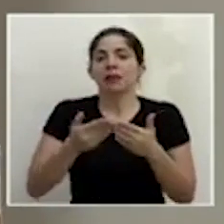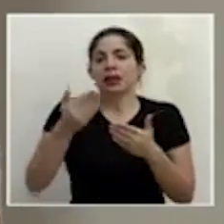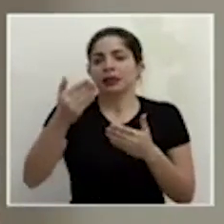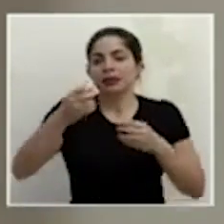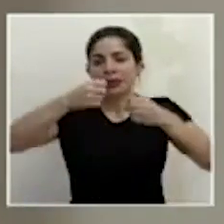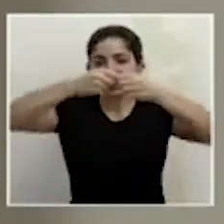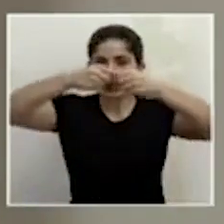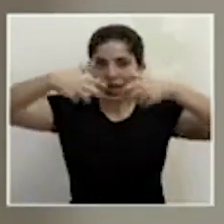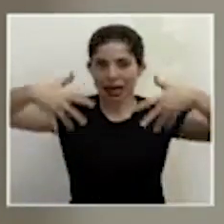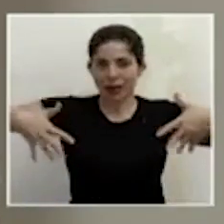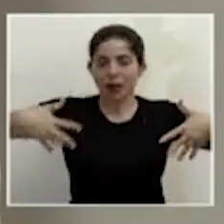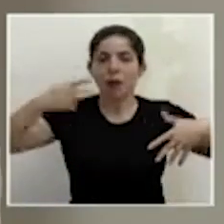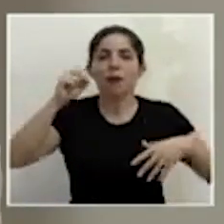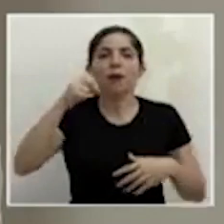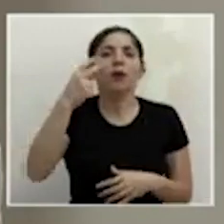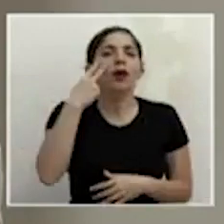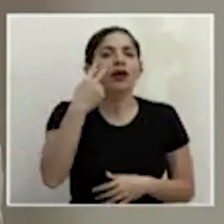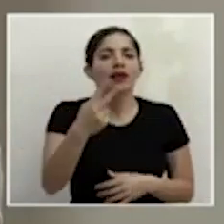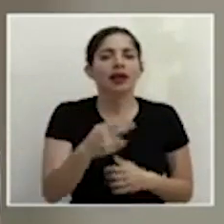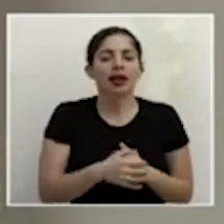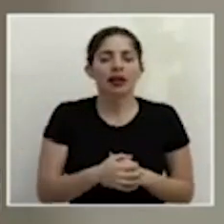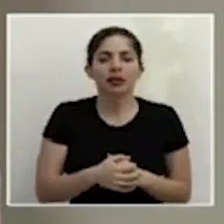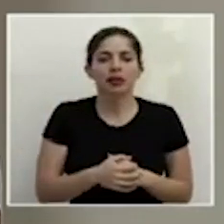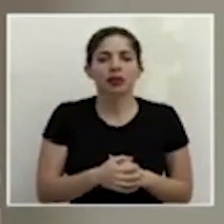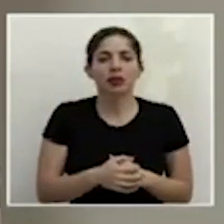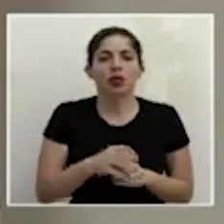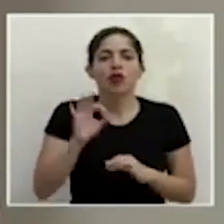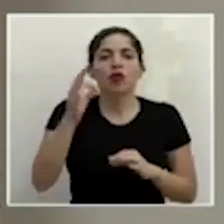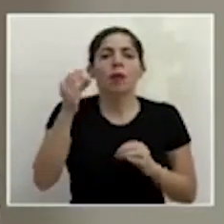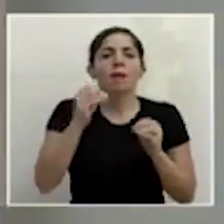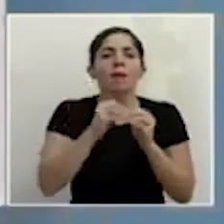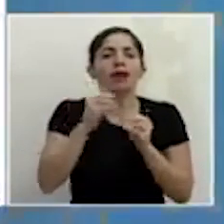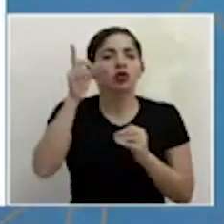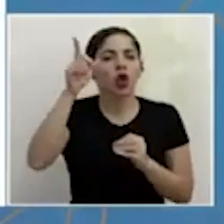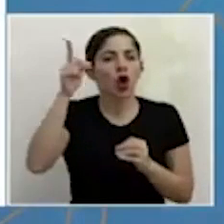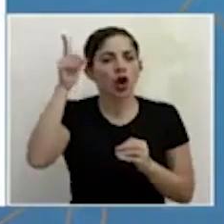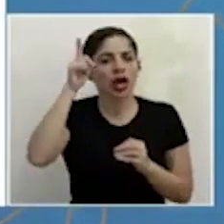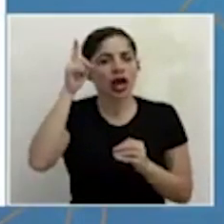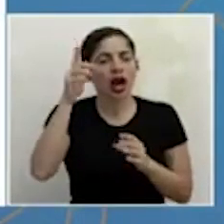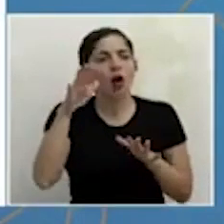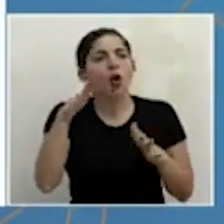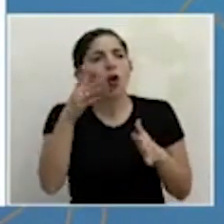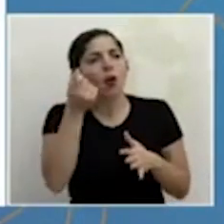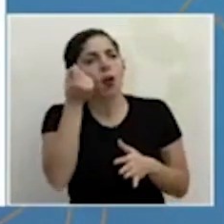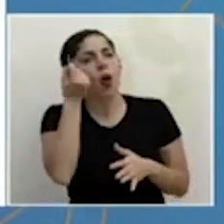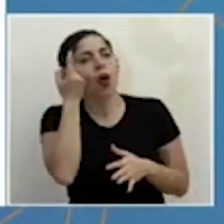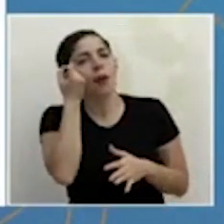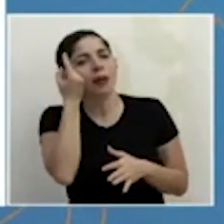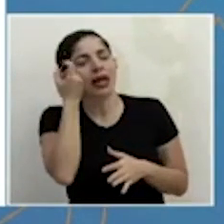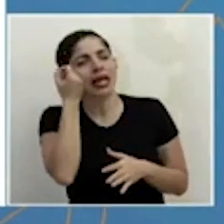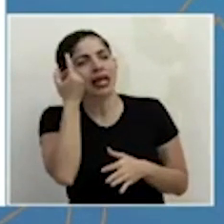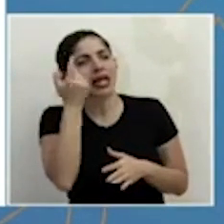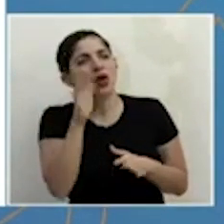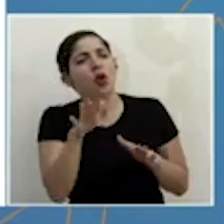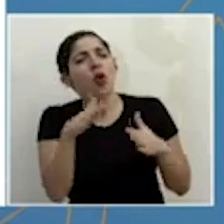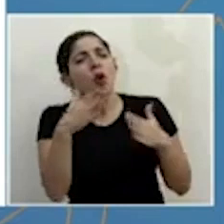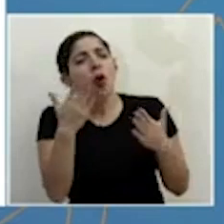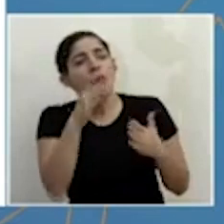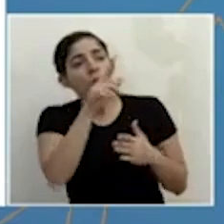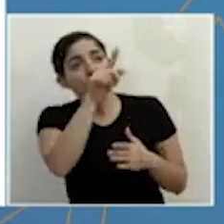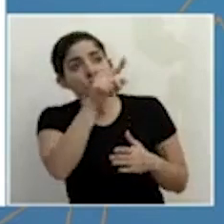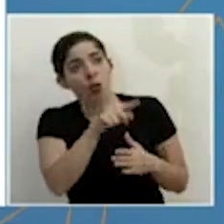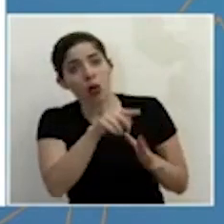esquema vamos a ver una forma lógica de entender y comprender cómo cómo es que estos